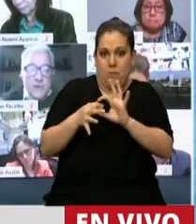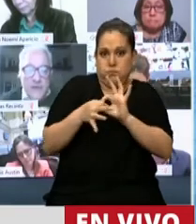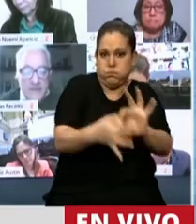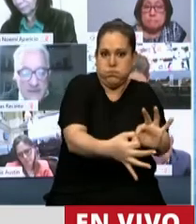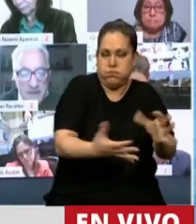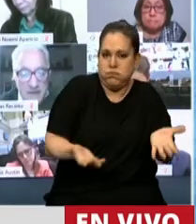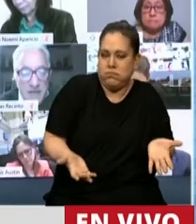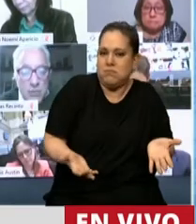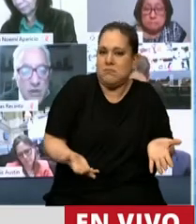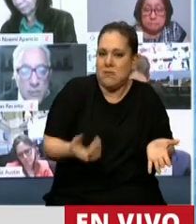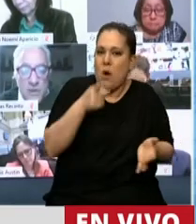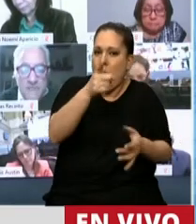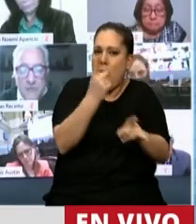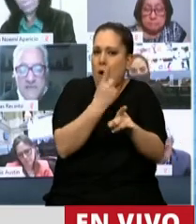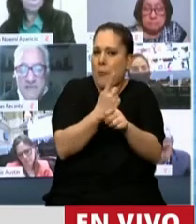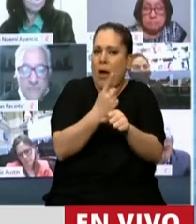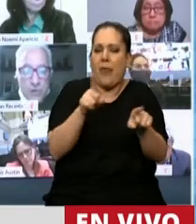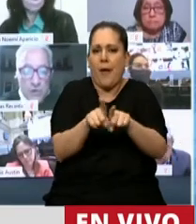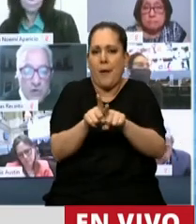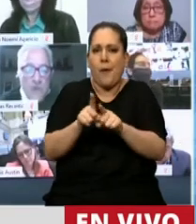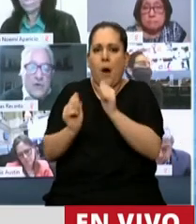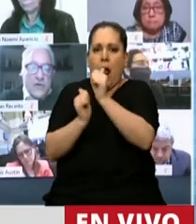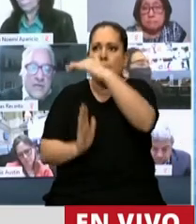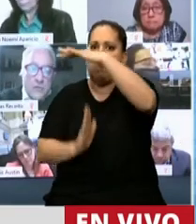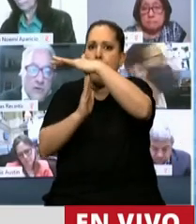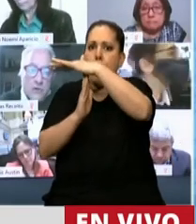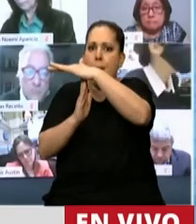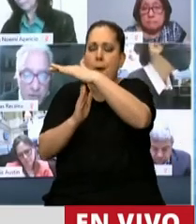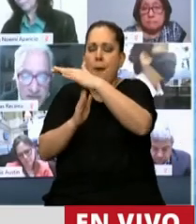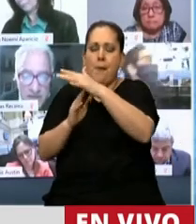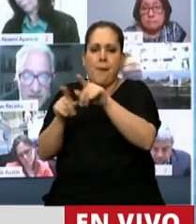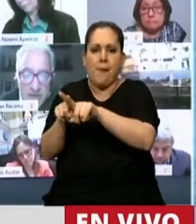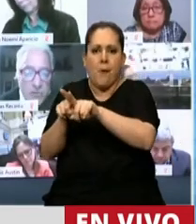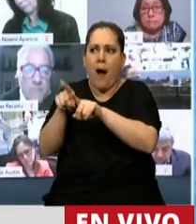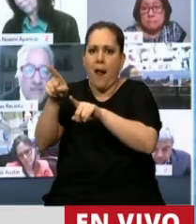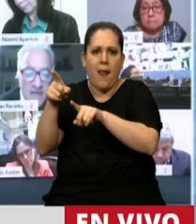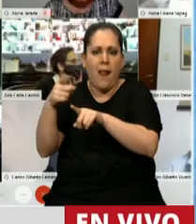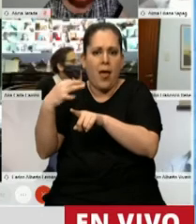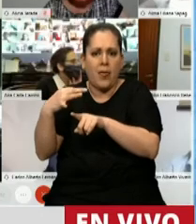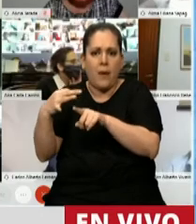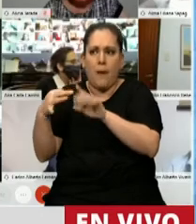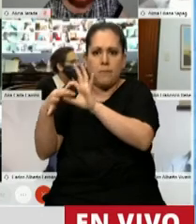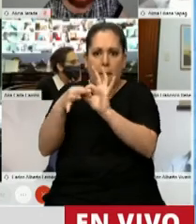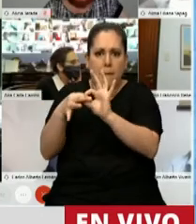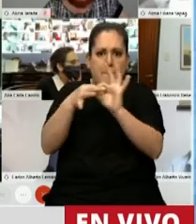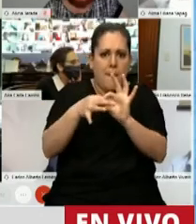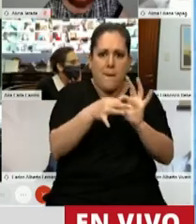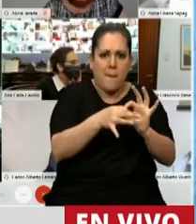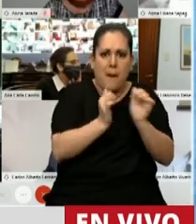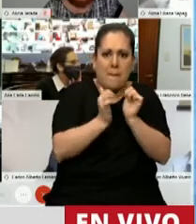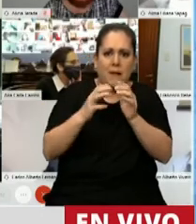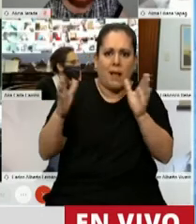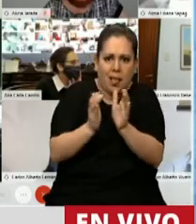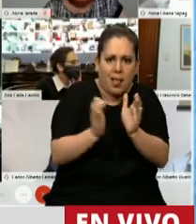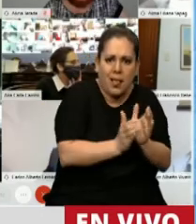Y usted no puede favorecer el furgón de cola desconectando la locomotora. Eso no pasa. Va a tener un montón de vagones tirados por allí. ¿Qué es lo que pasa?